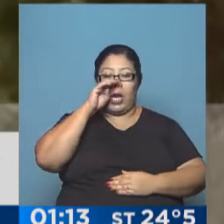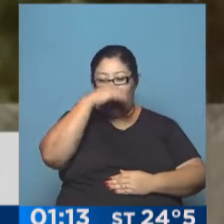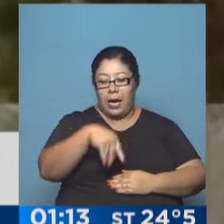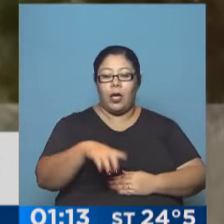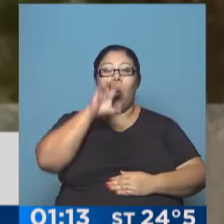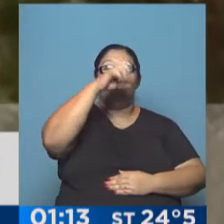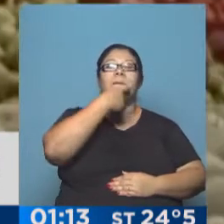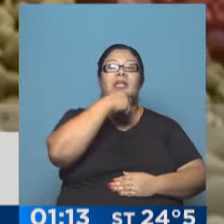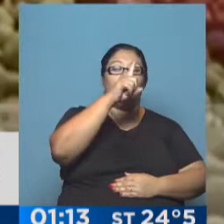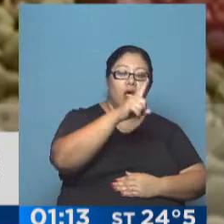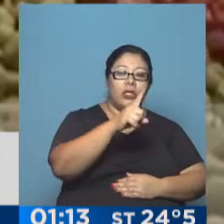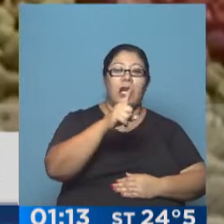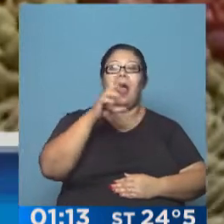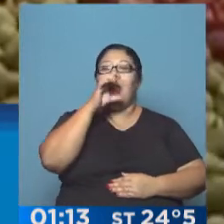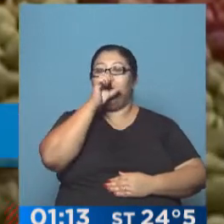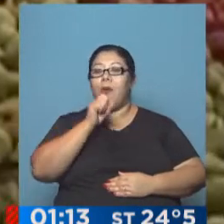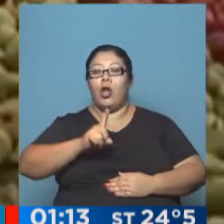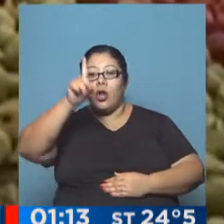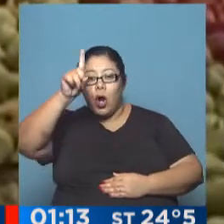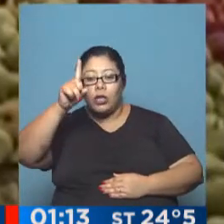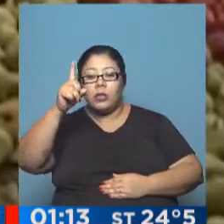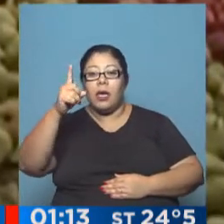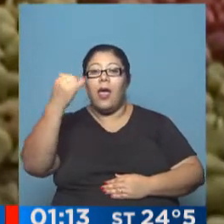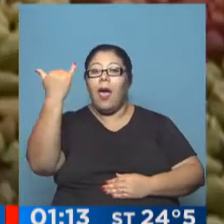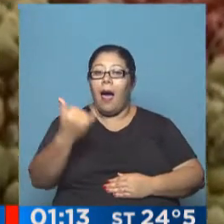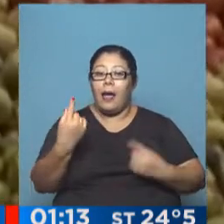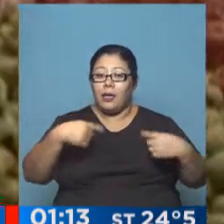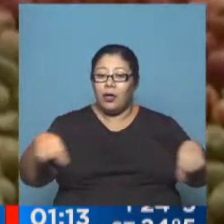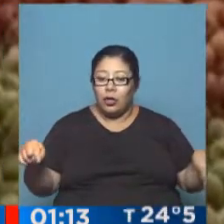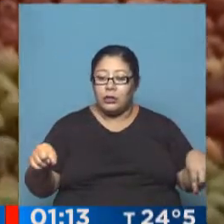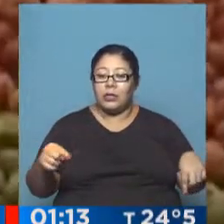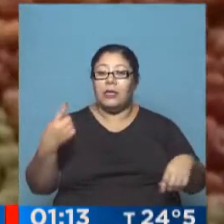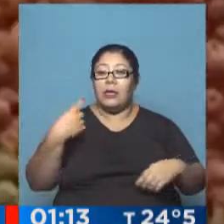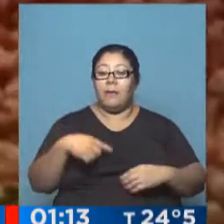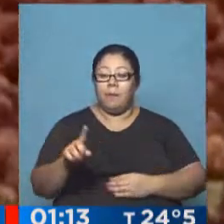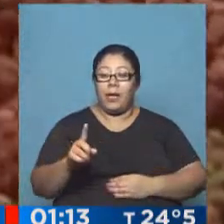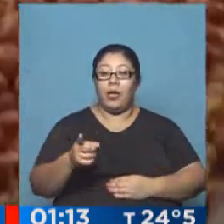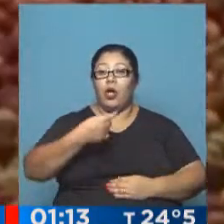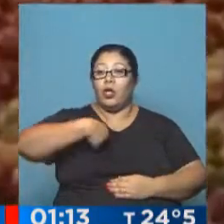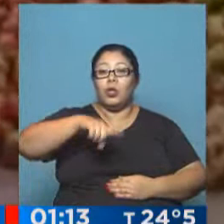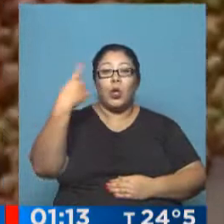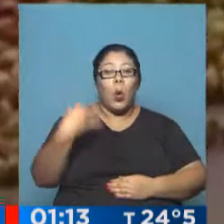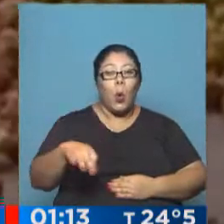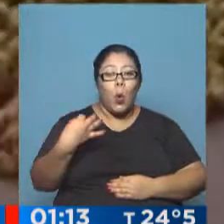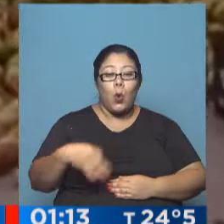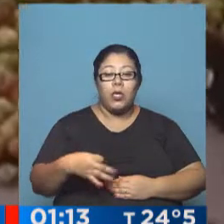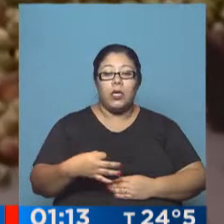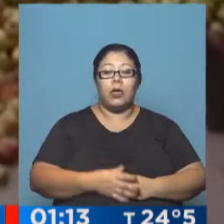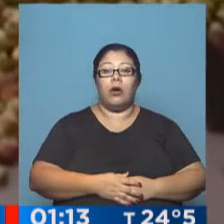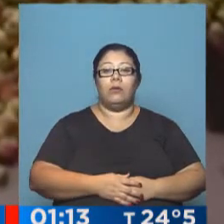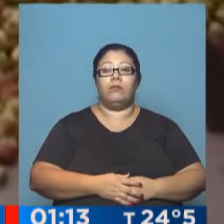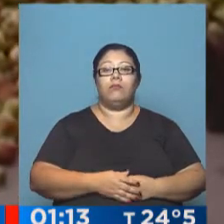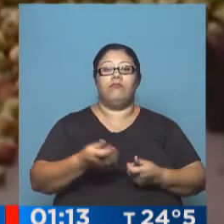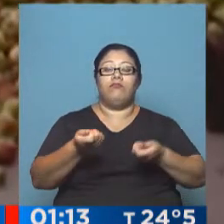lo que pasa en el norte con el limón. Bueno, todos son ejemplos que indudablemente que no sirven para nada, sino que realmente nosotros lo único que hacemos, ya le digo, es manejar una